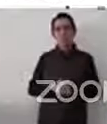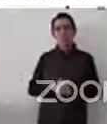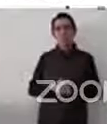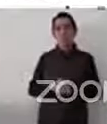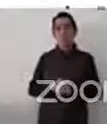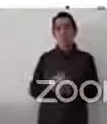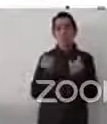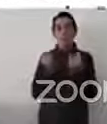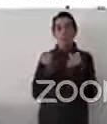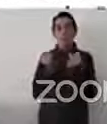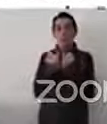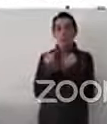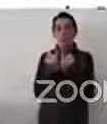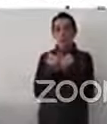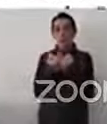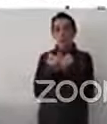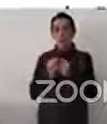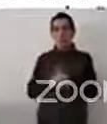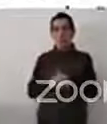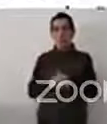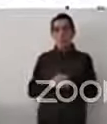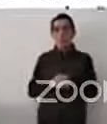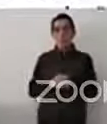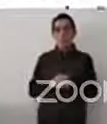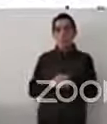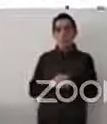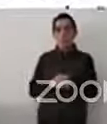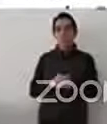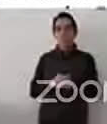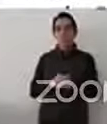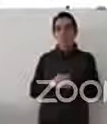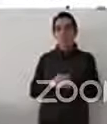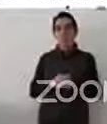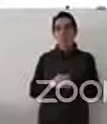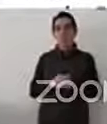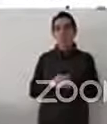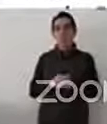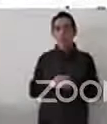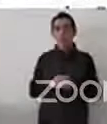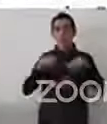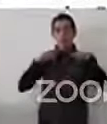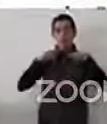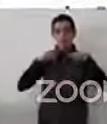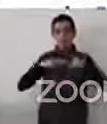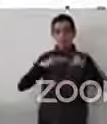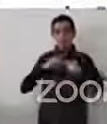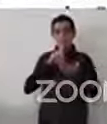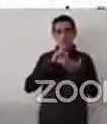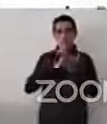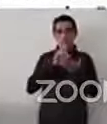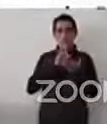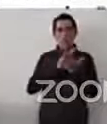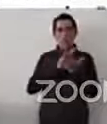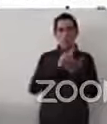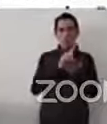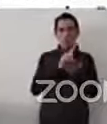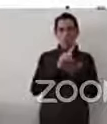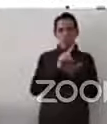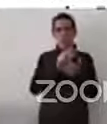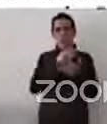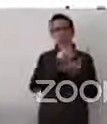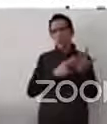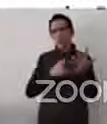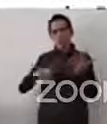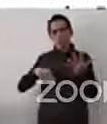de acción sobre el diseño por los derechos de la dignidad de las personas con discapacidad. Y, por ejemplo, este programa